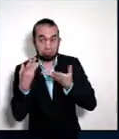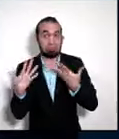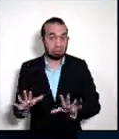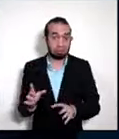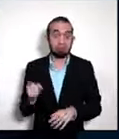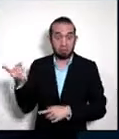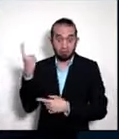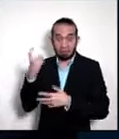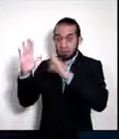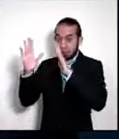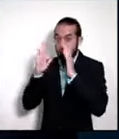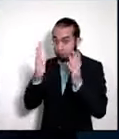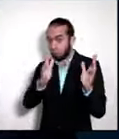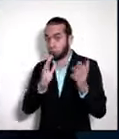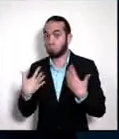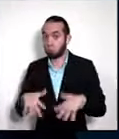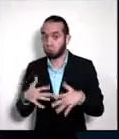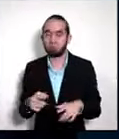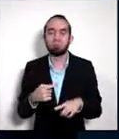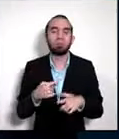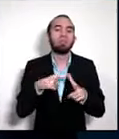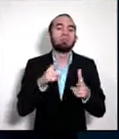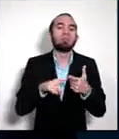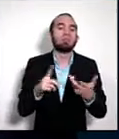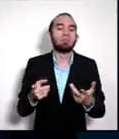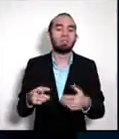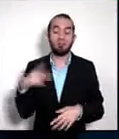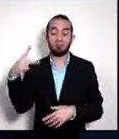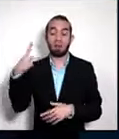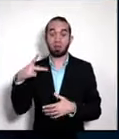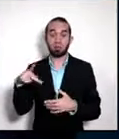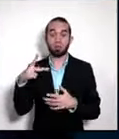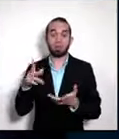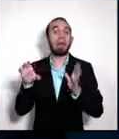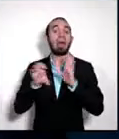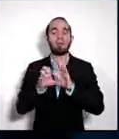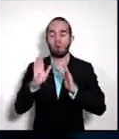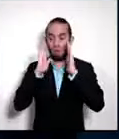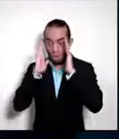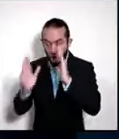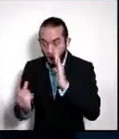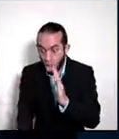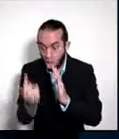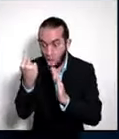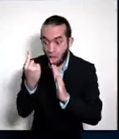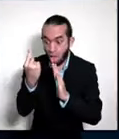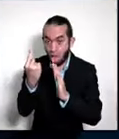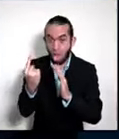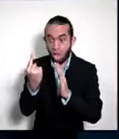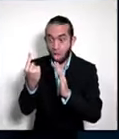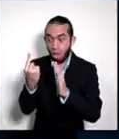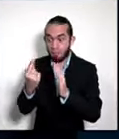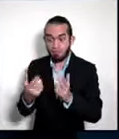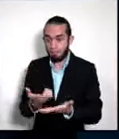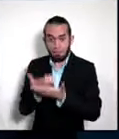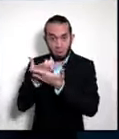perdón, para mitigar los riesgos. Porque si alguna, si nuestra economía principal cae en una depresión,